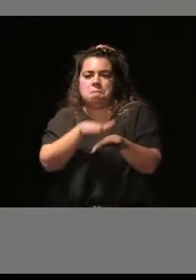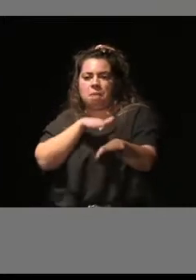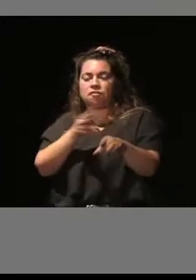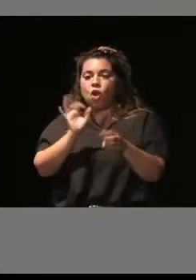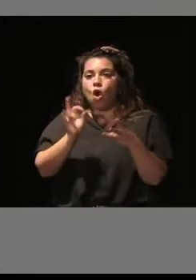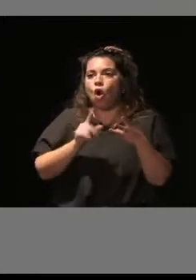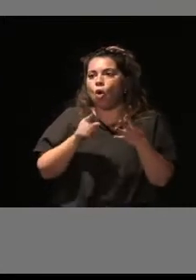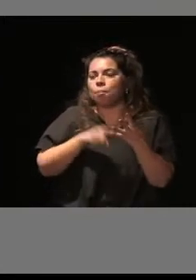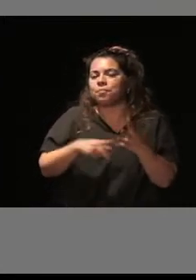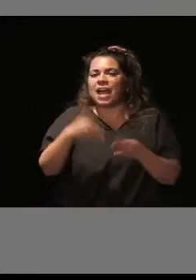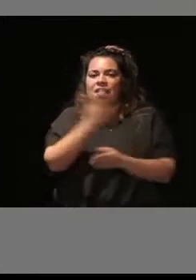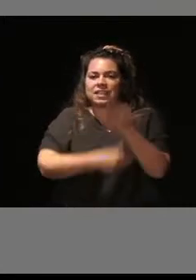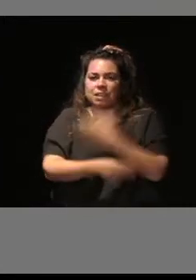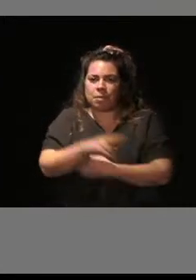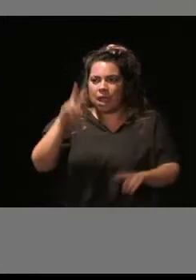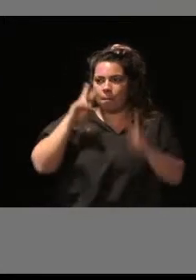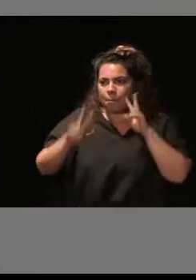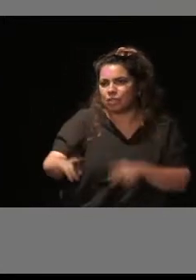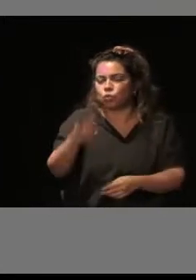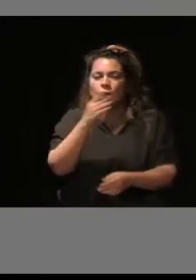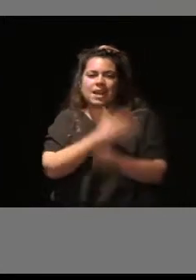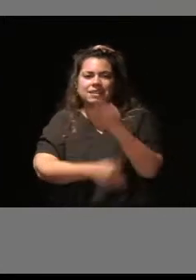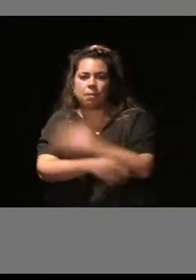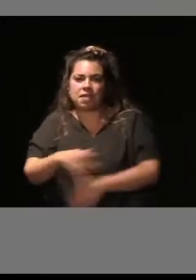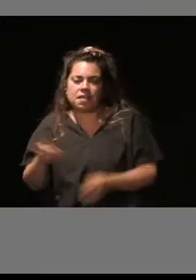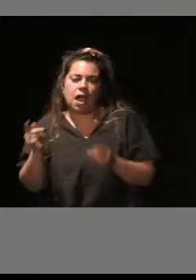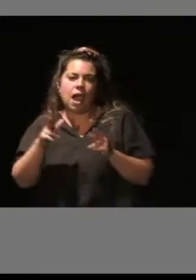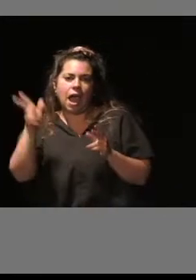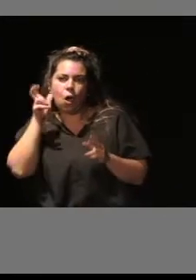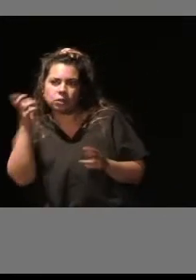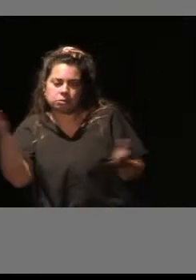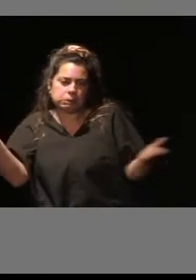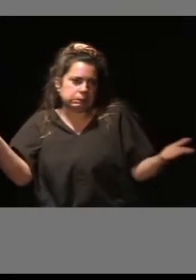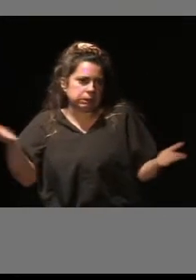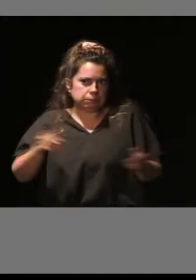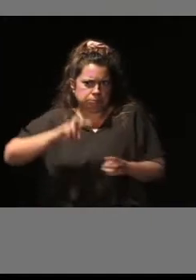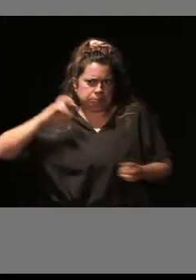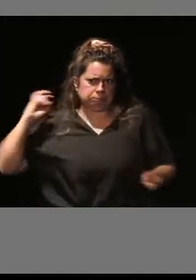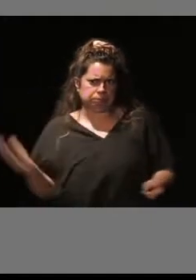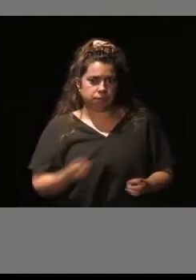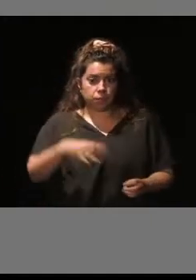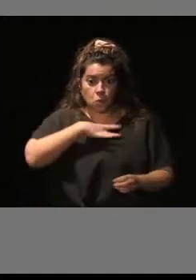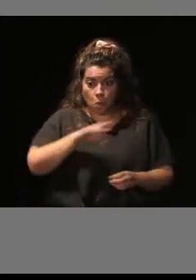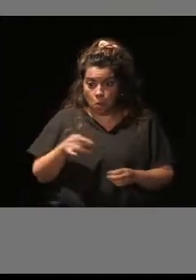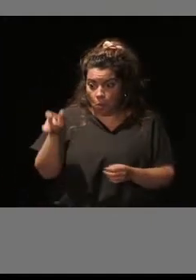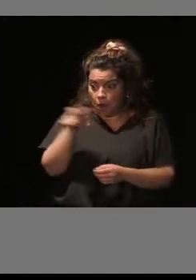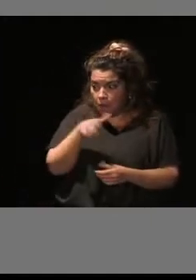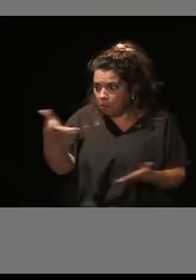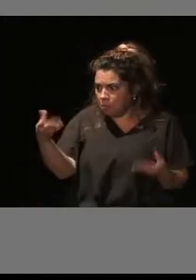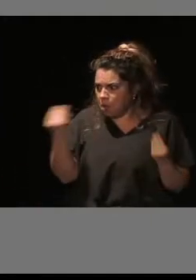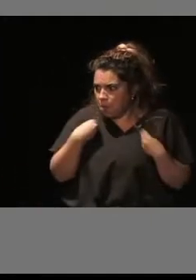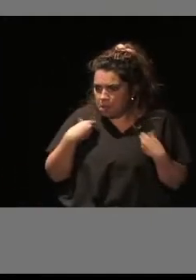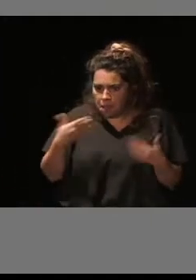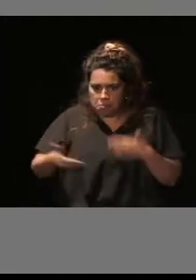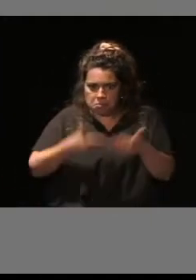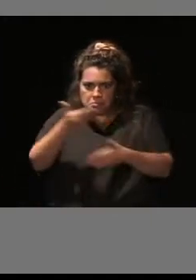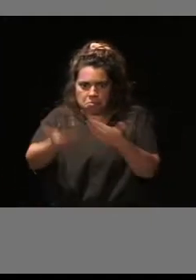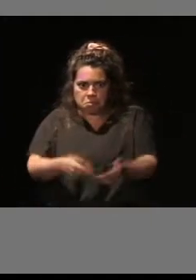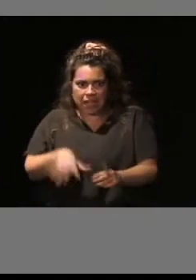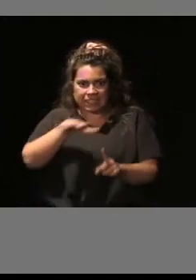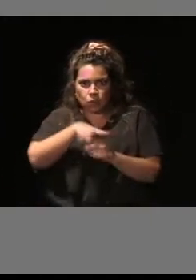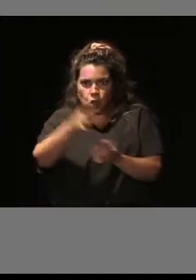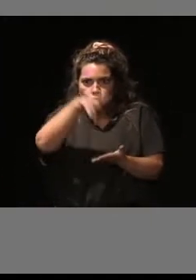visual, auditiva, entre otras. Es decir, todos nos podemos encontrar en algún momento de nuestra vida ante una situación de